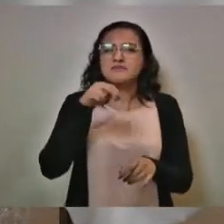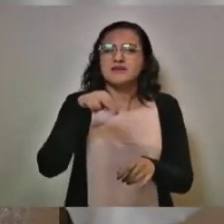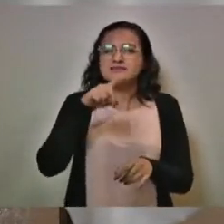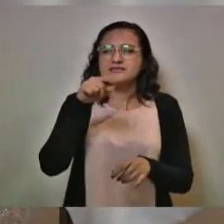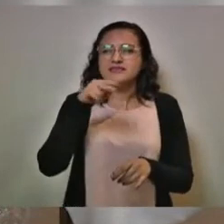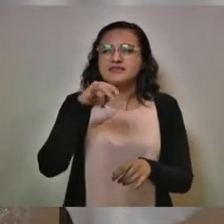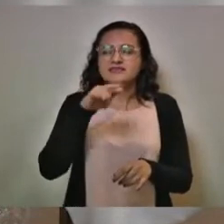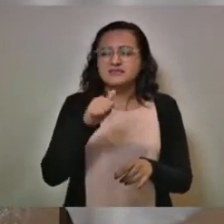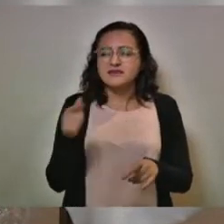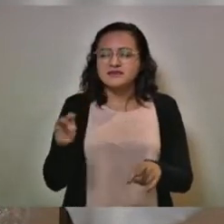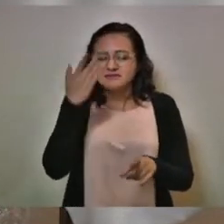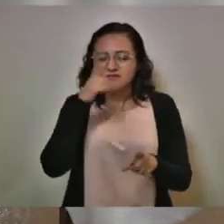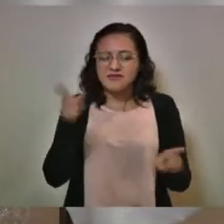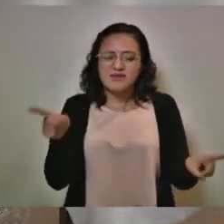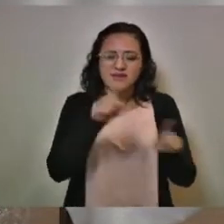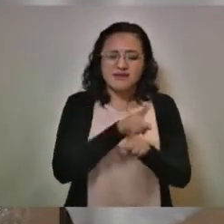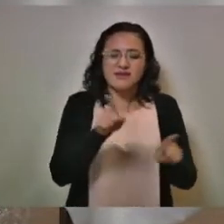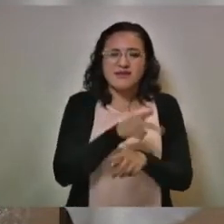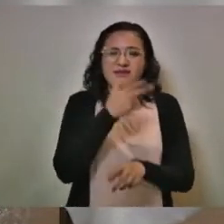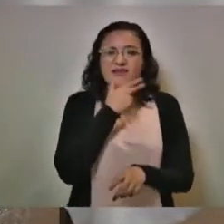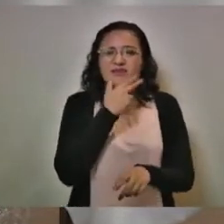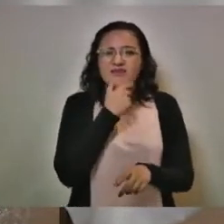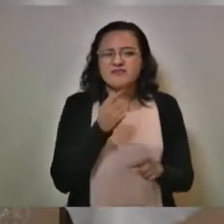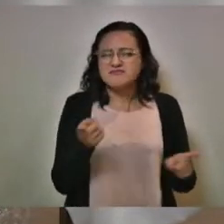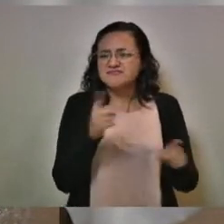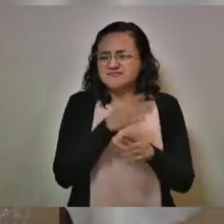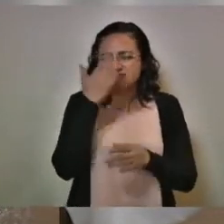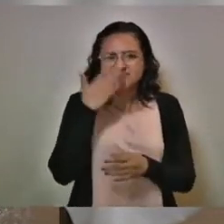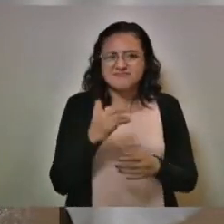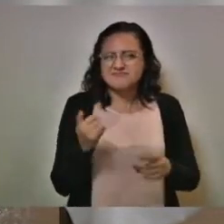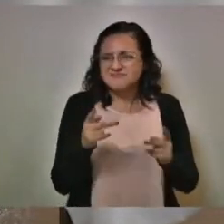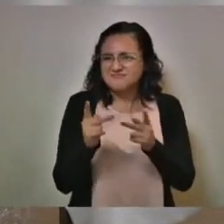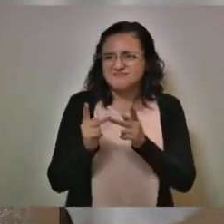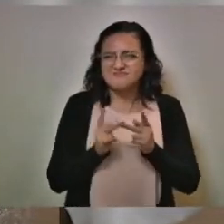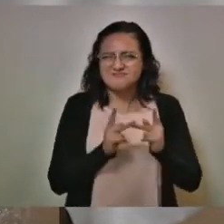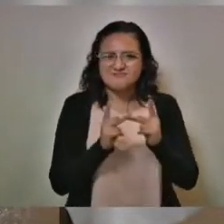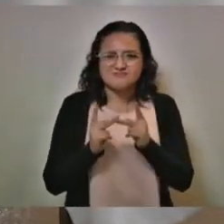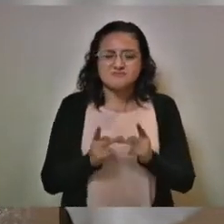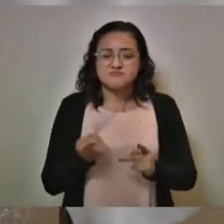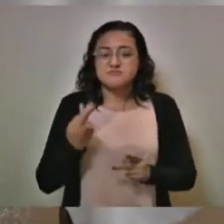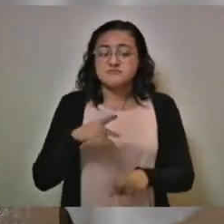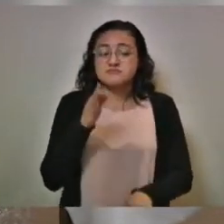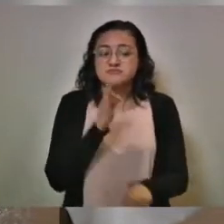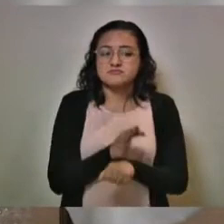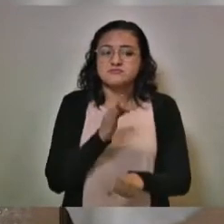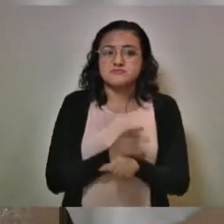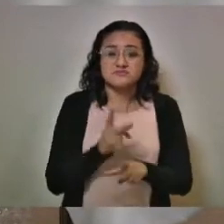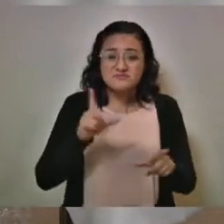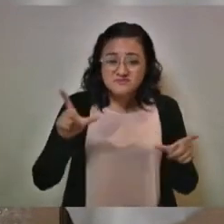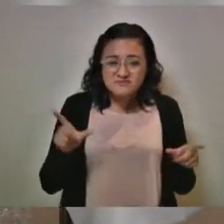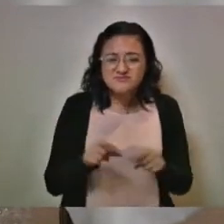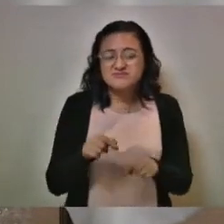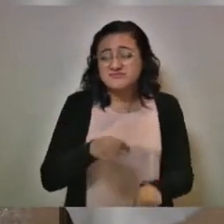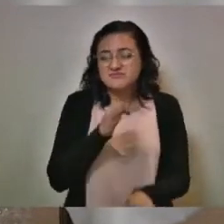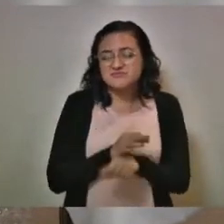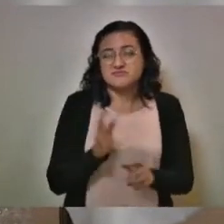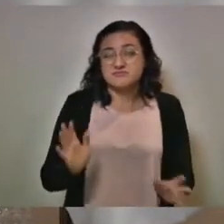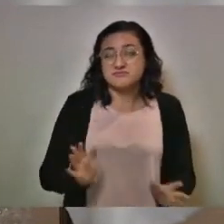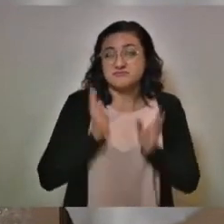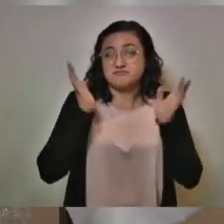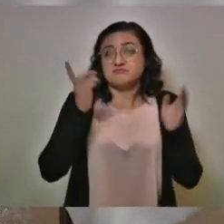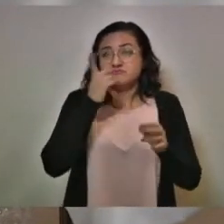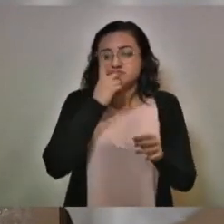manzanilla lo sabe este señor. Eso sí lo sé, pero del caso concreto hoy me enteré